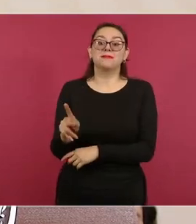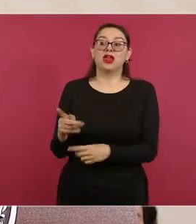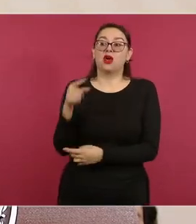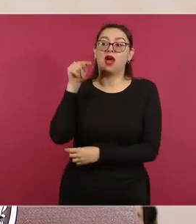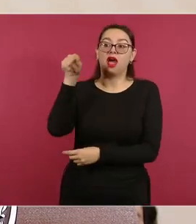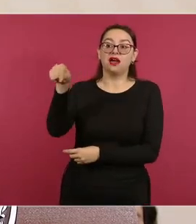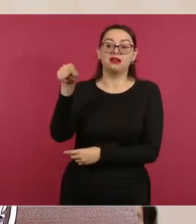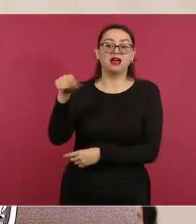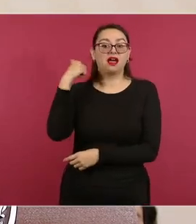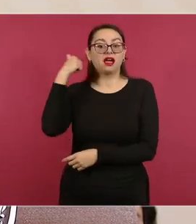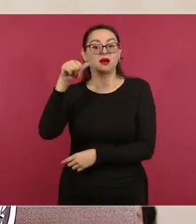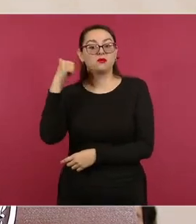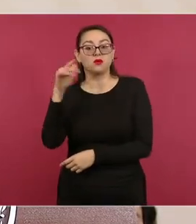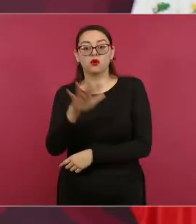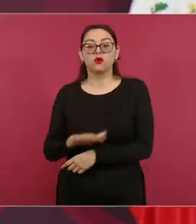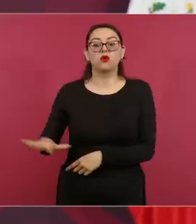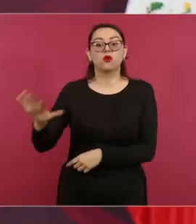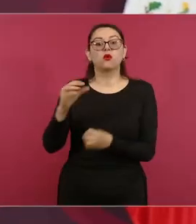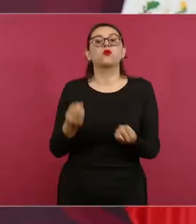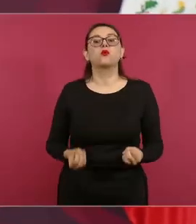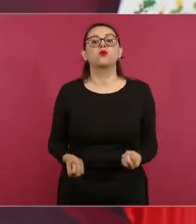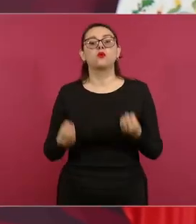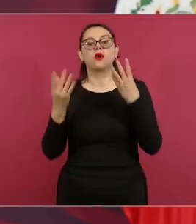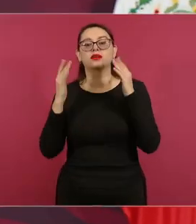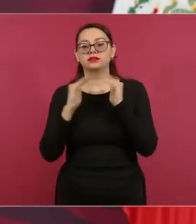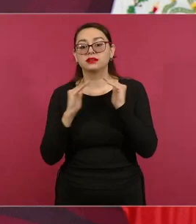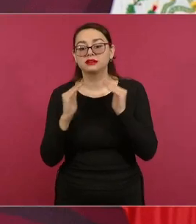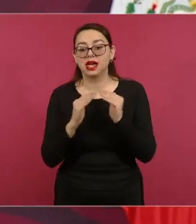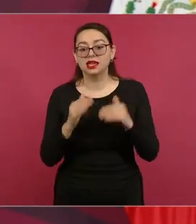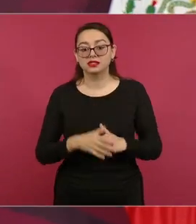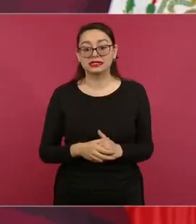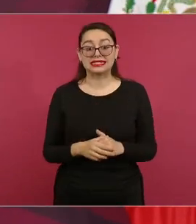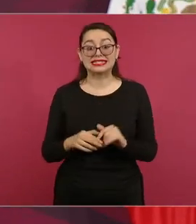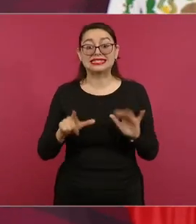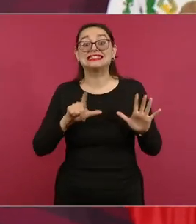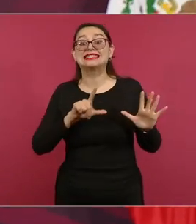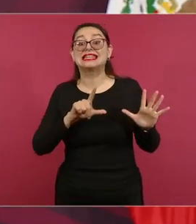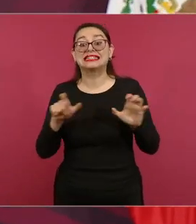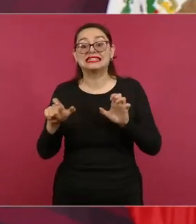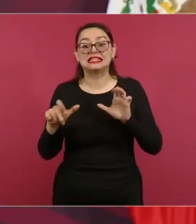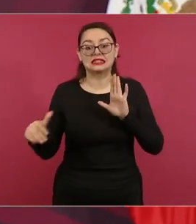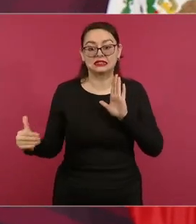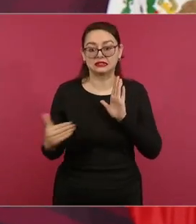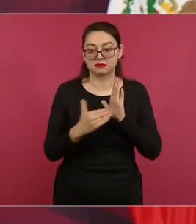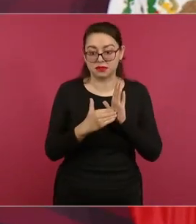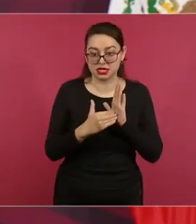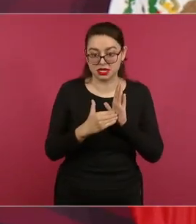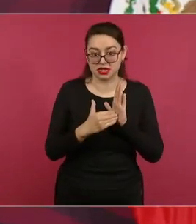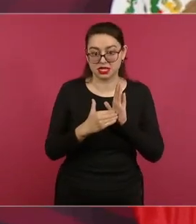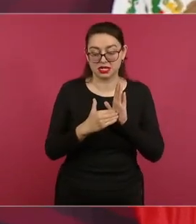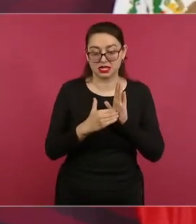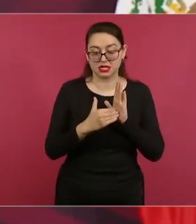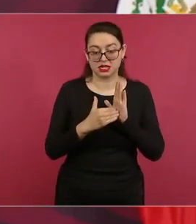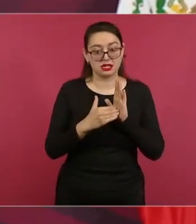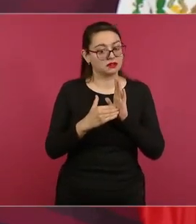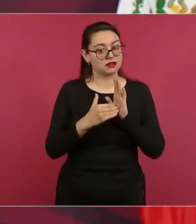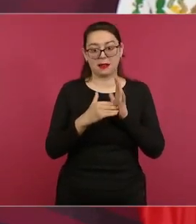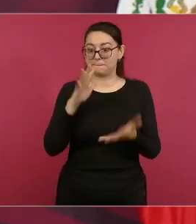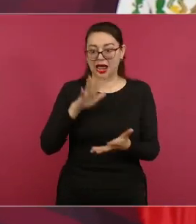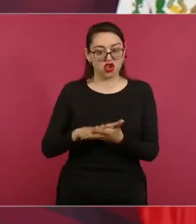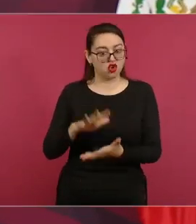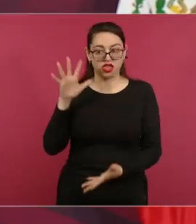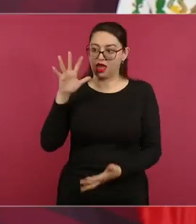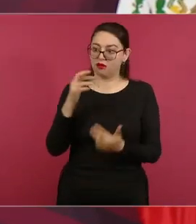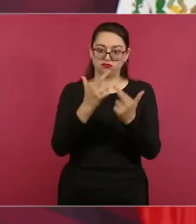mil viviendas en Acapulco y la mayoría afectadas,